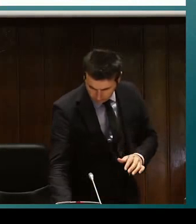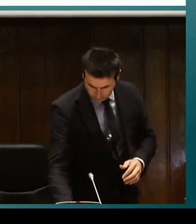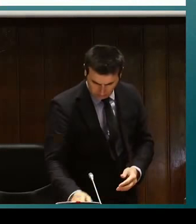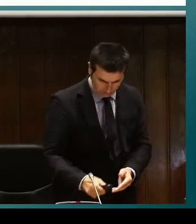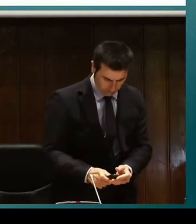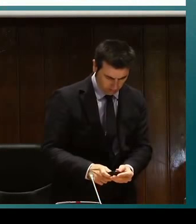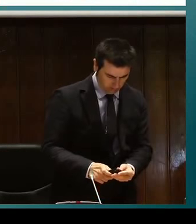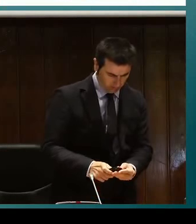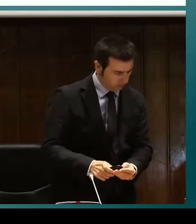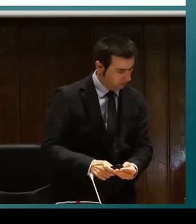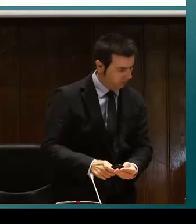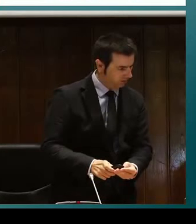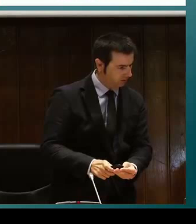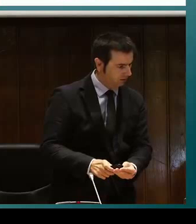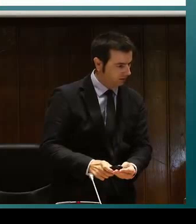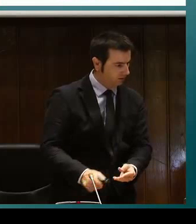Disculpad.